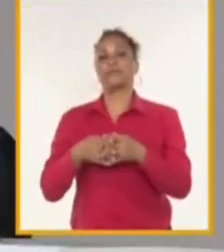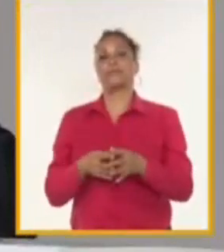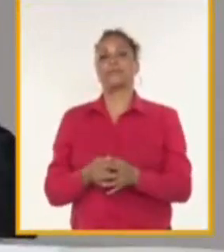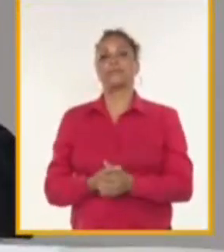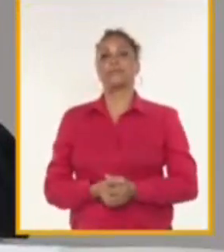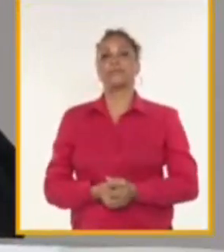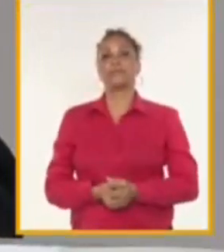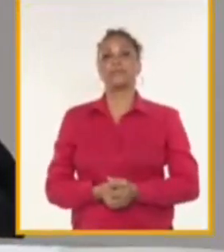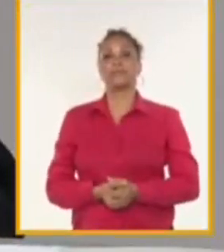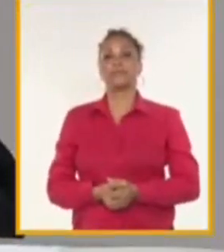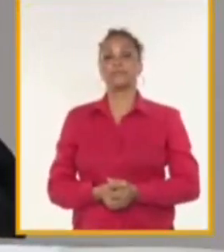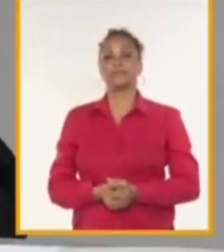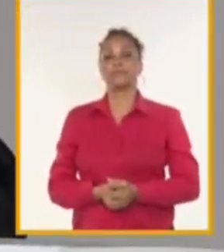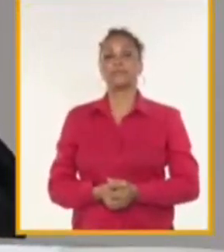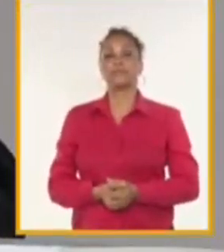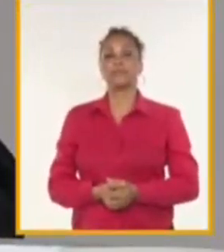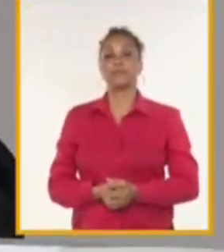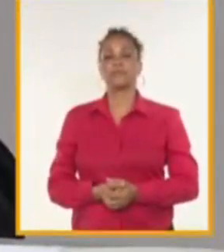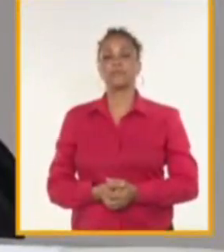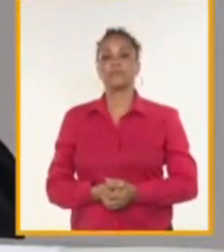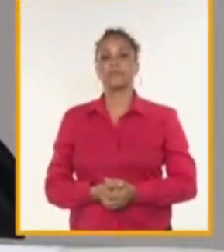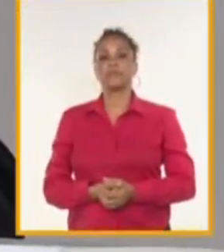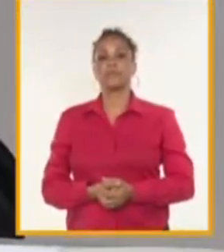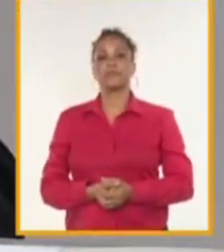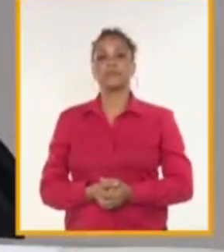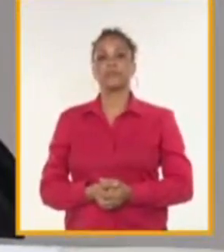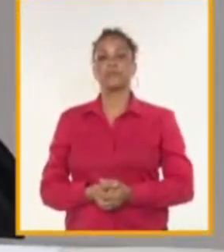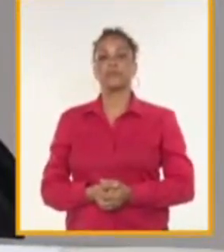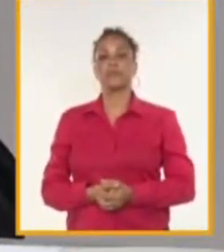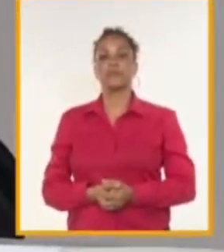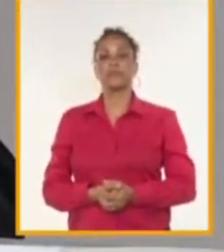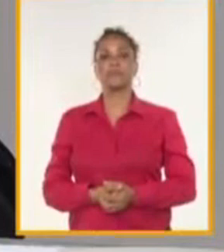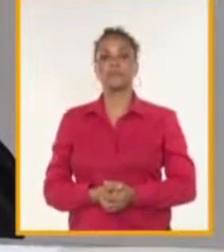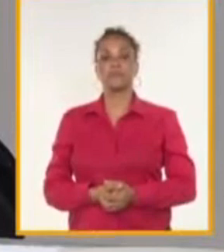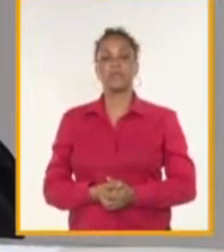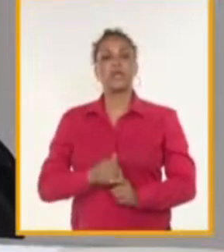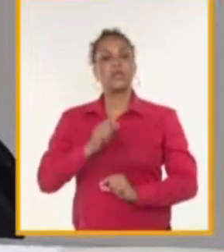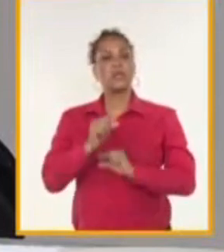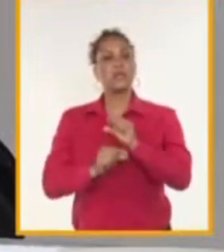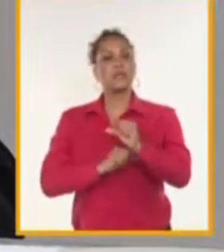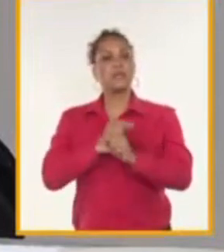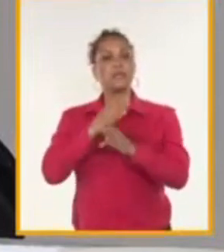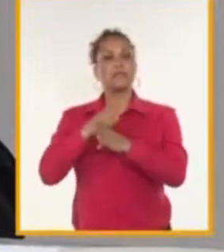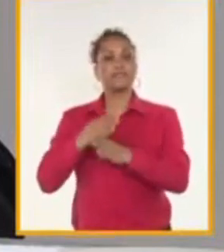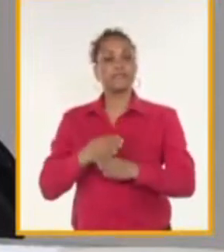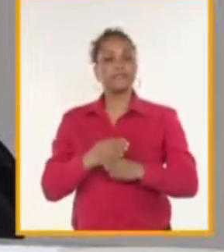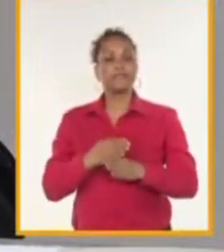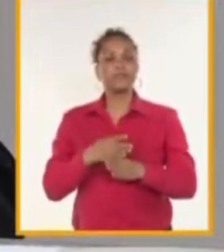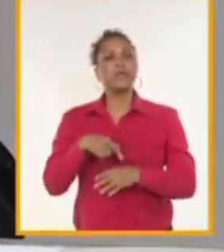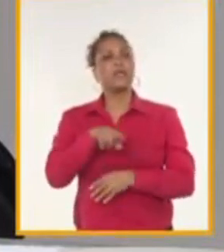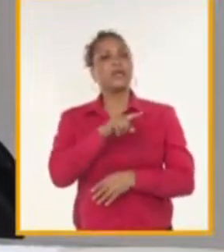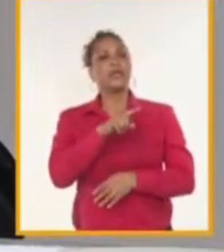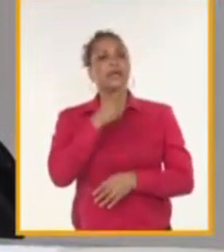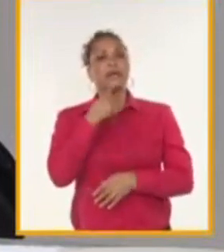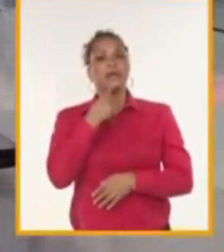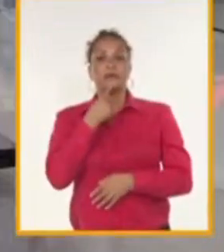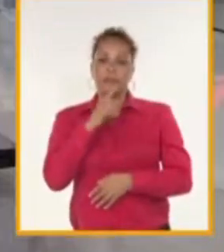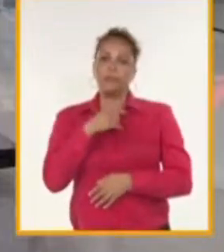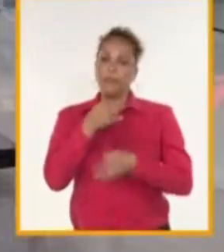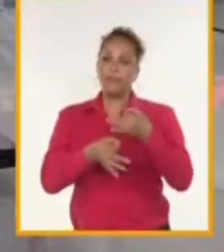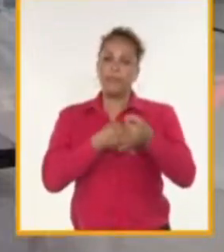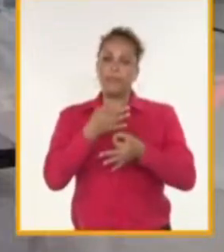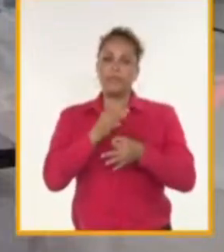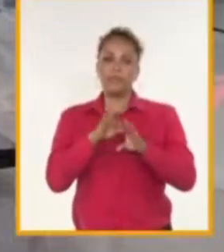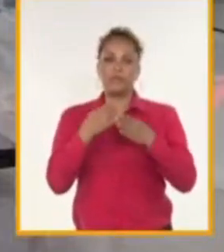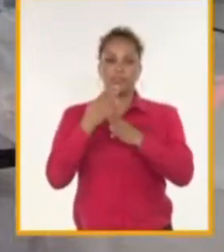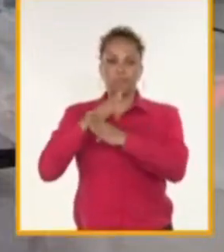Limitaciones que más adelante podemos comentar. Claro, vamos a hablar sobre esas